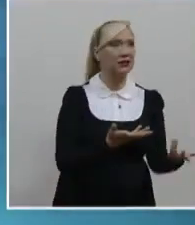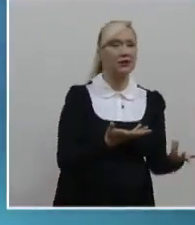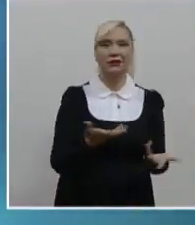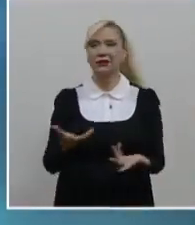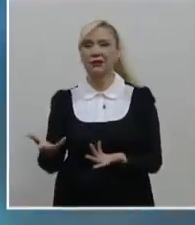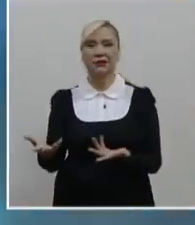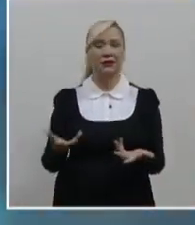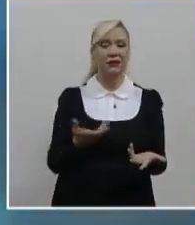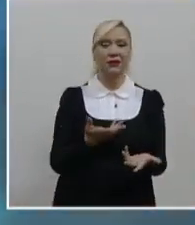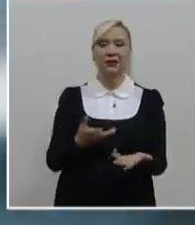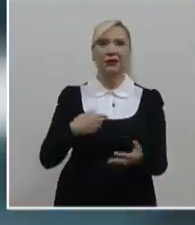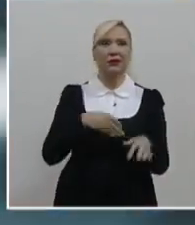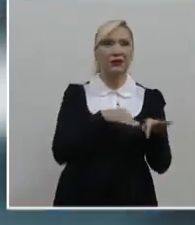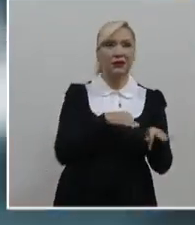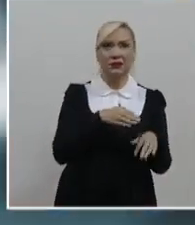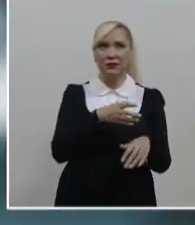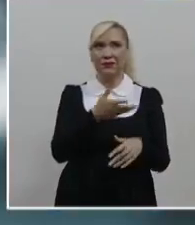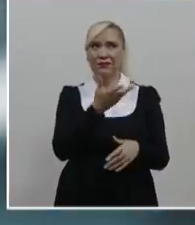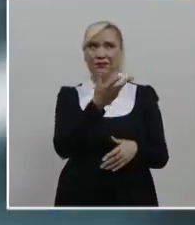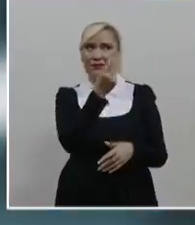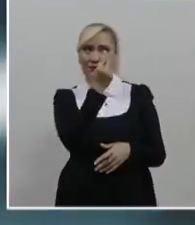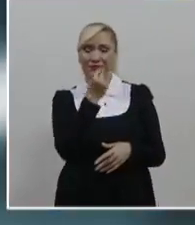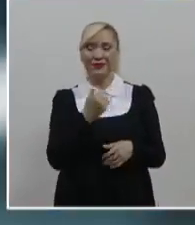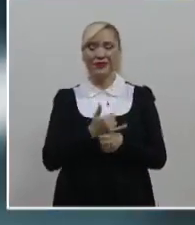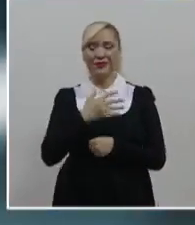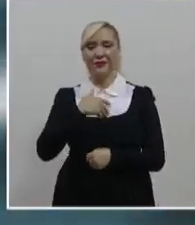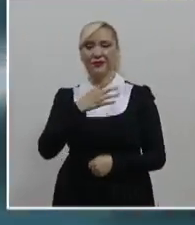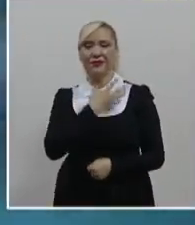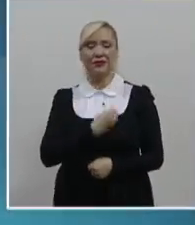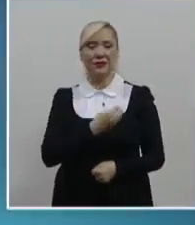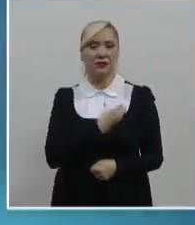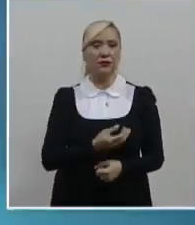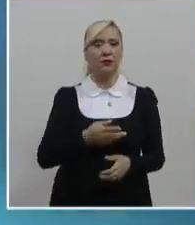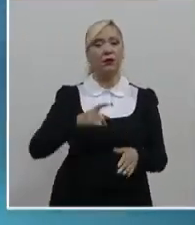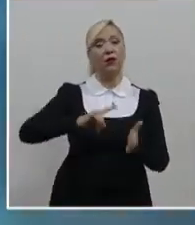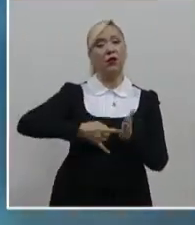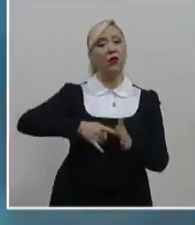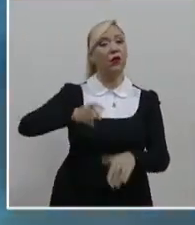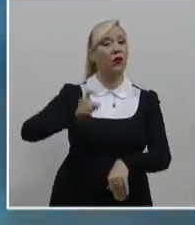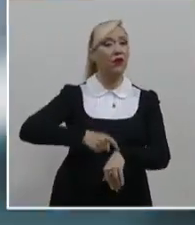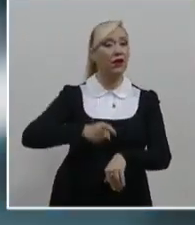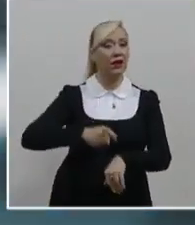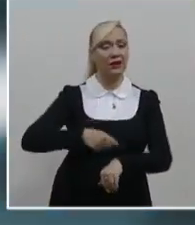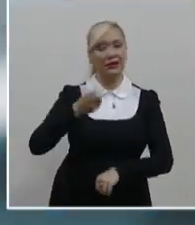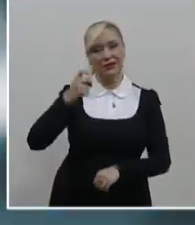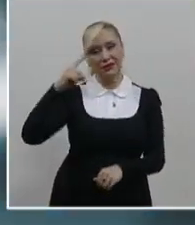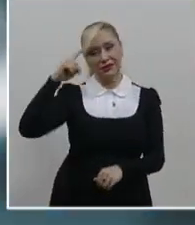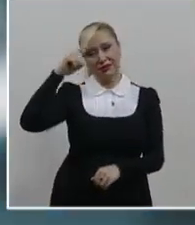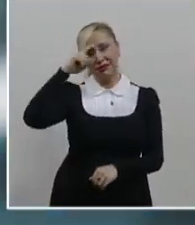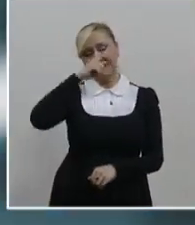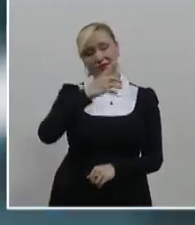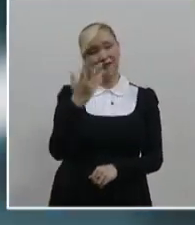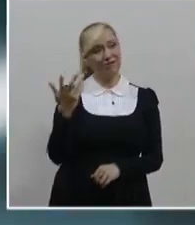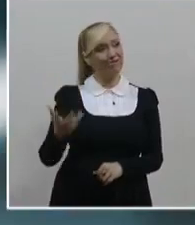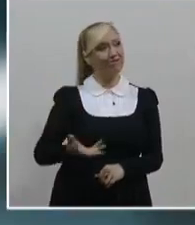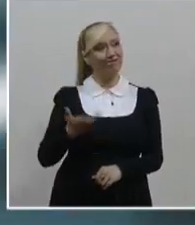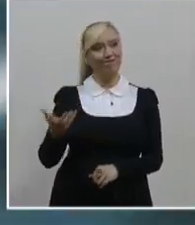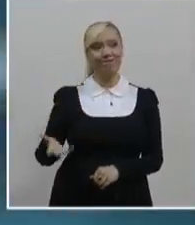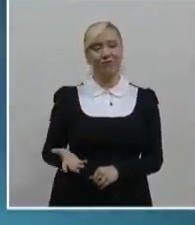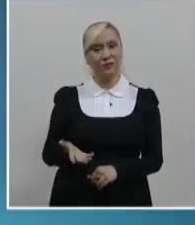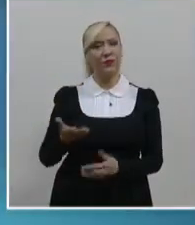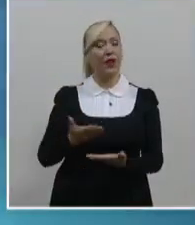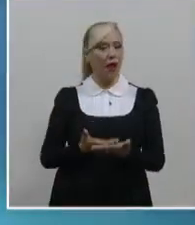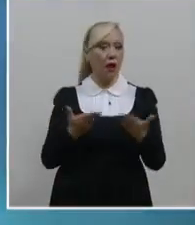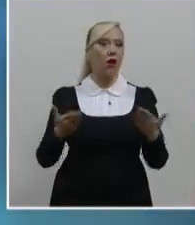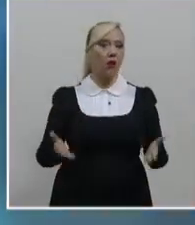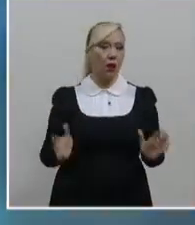mamá. Eso es muy complejo. Creo que el tema de los horarios es algo que ahora pues sí se